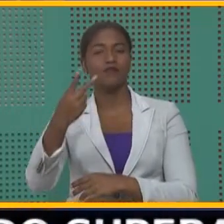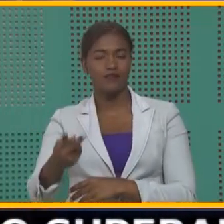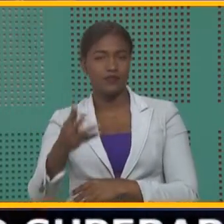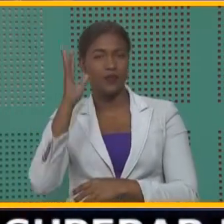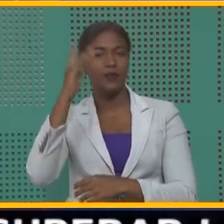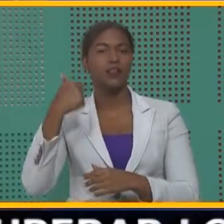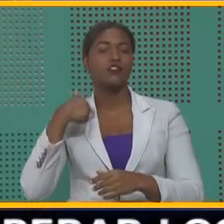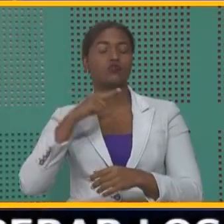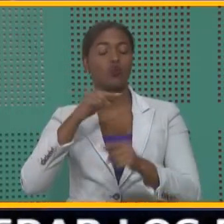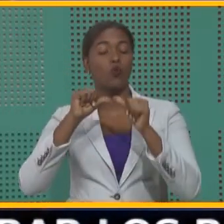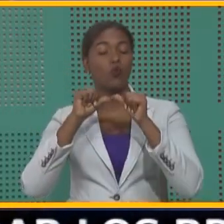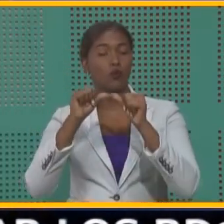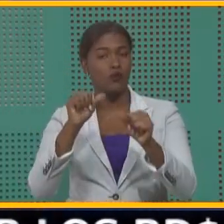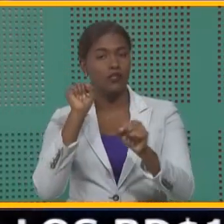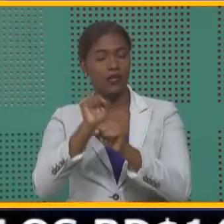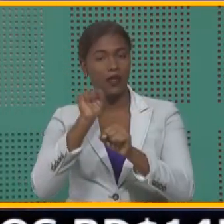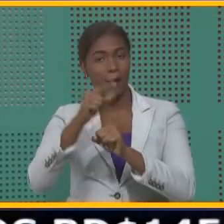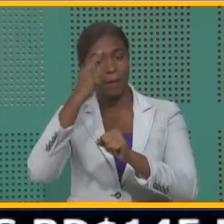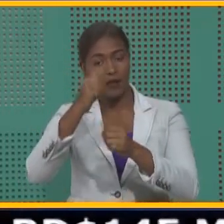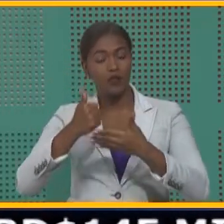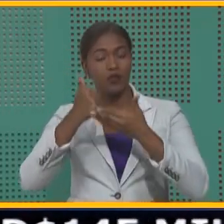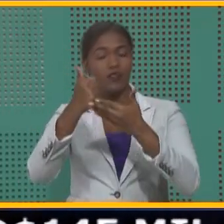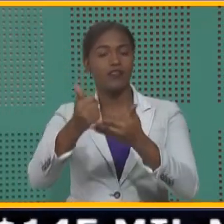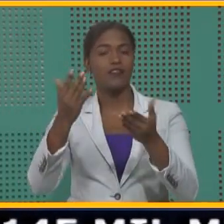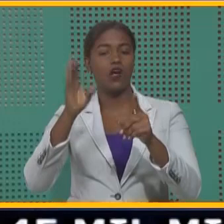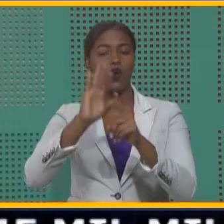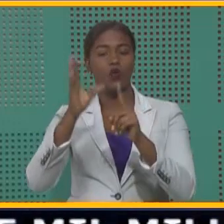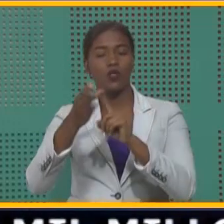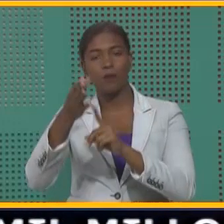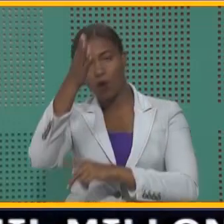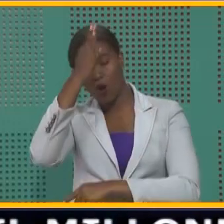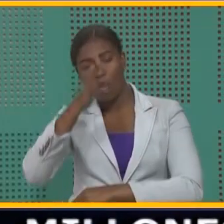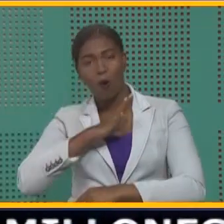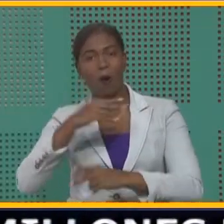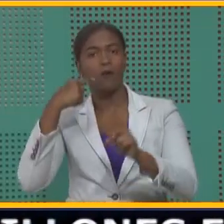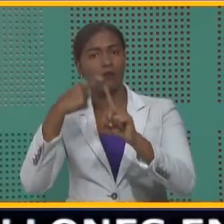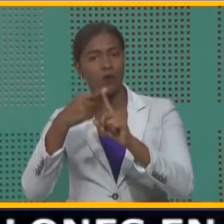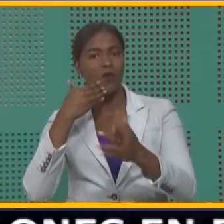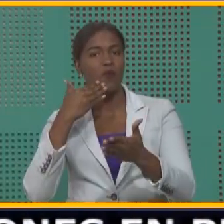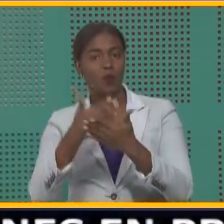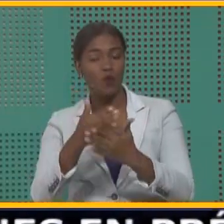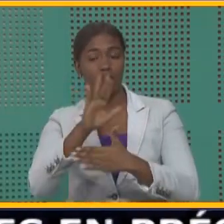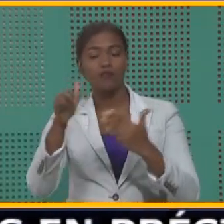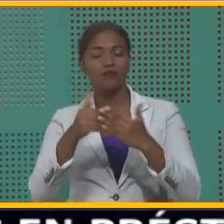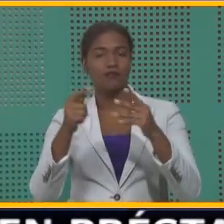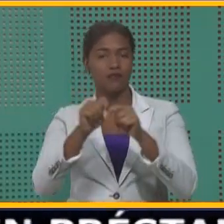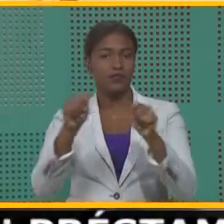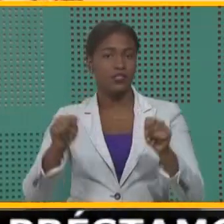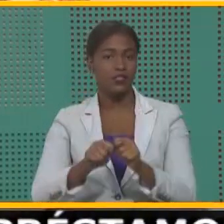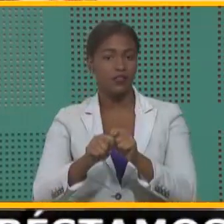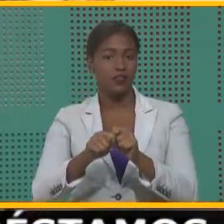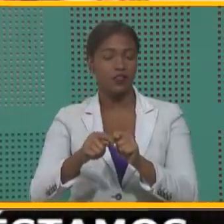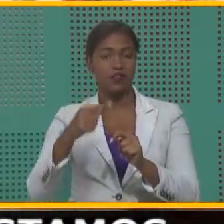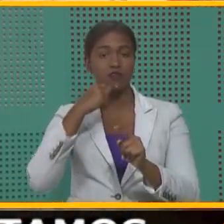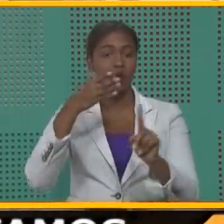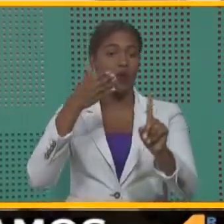vamos a seguir trabajando para promover una cultura de masculinidad positiva en todo el territorio sin excepción.